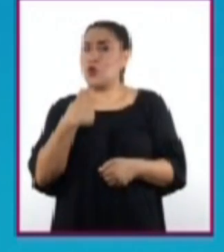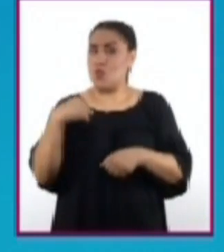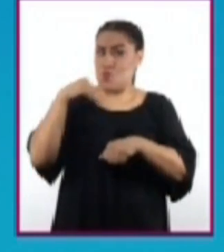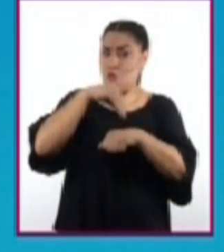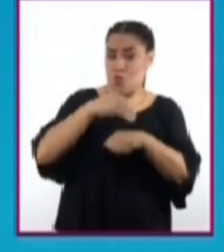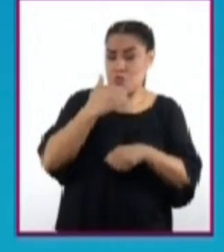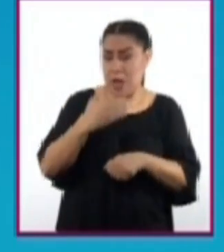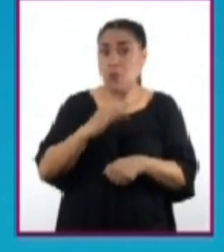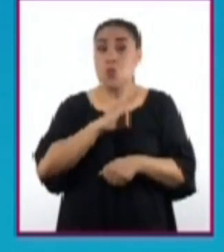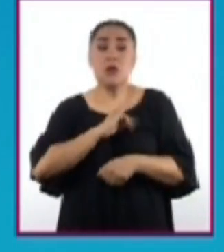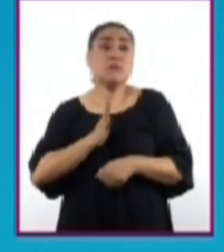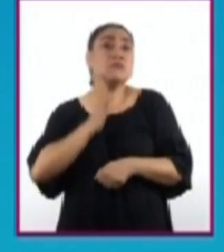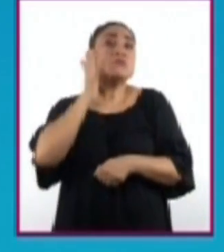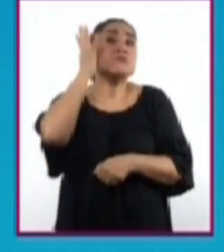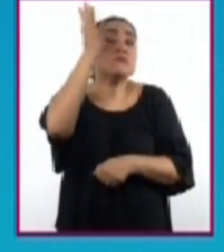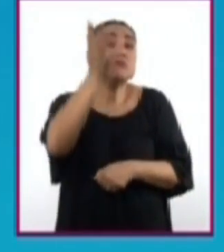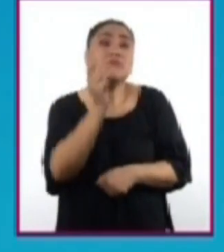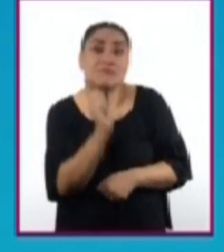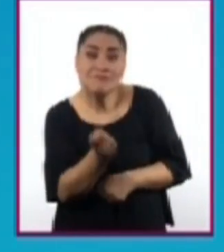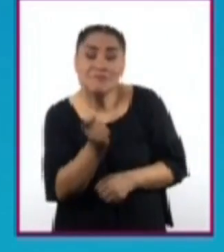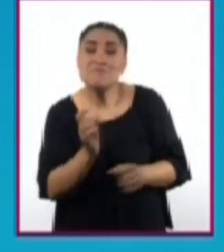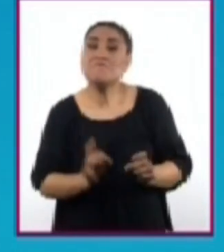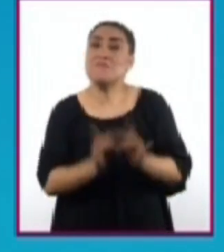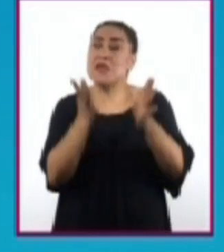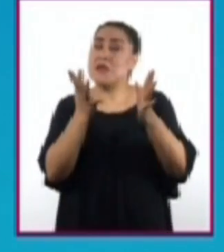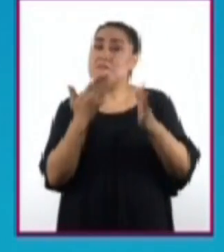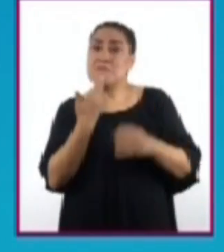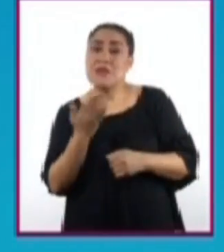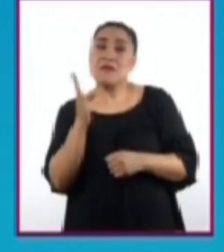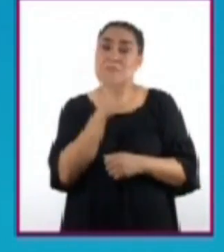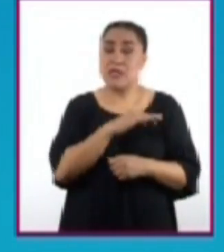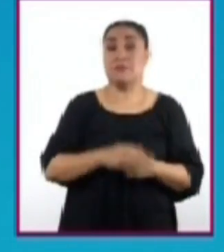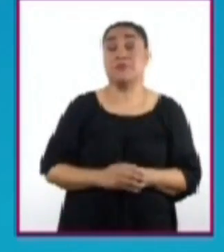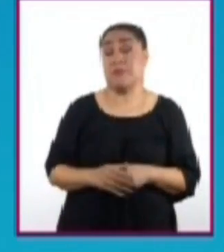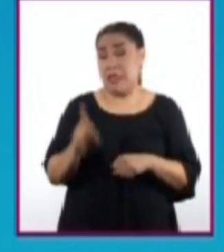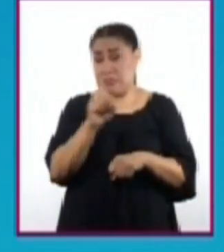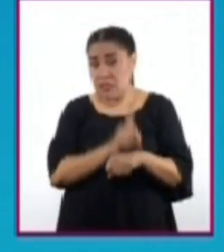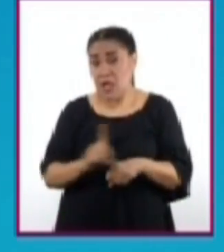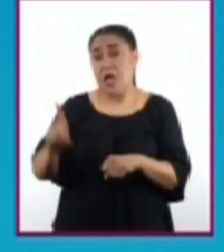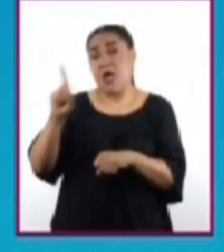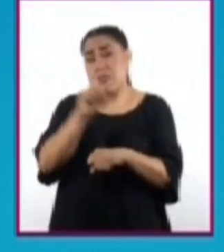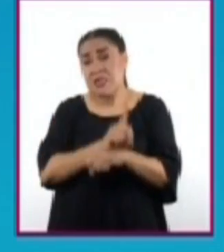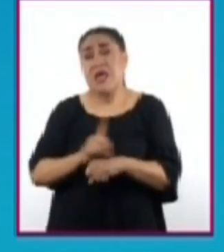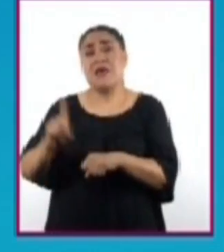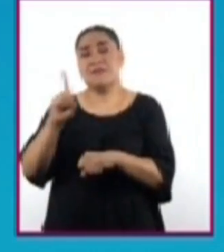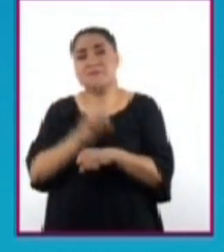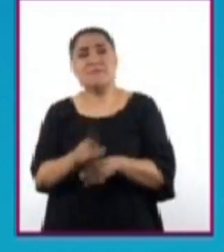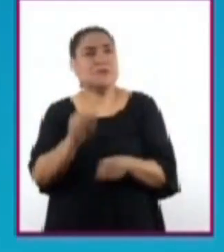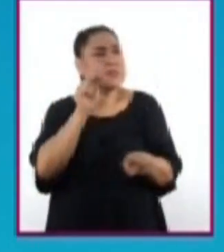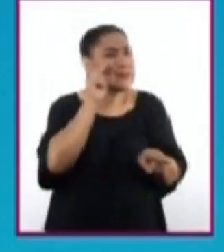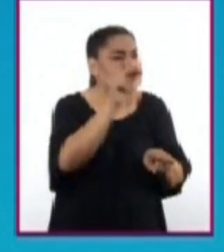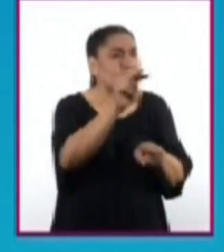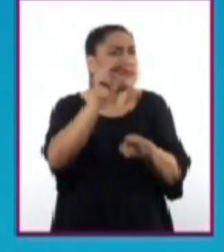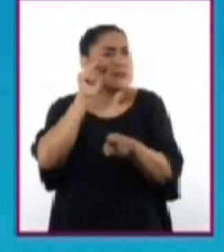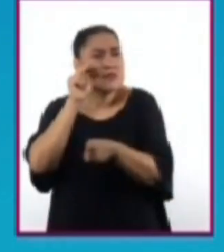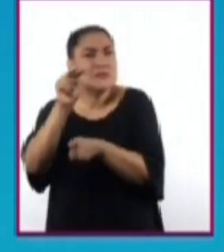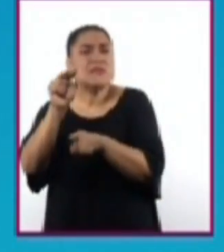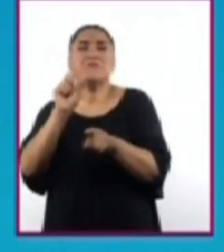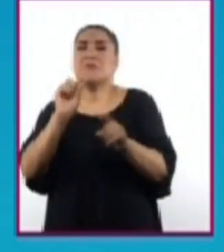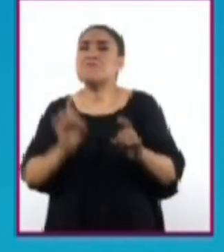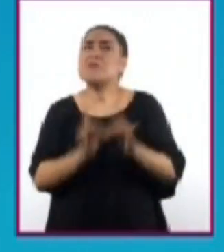puede afectar el resto de tu vida. Día con día te enfrentas a situaciones en las que tienes que tomar